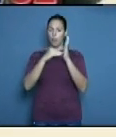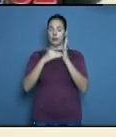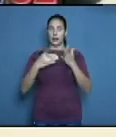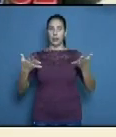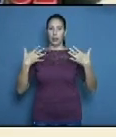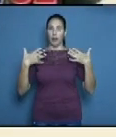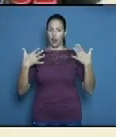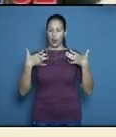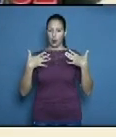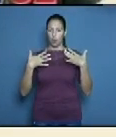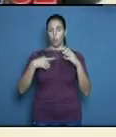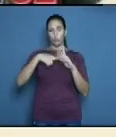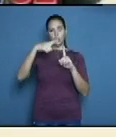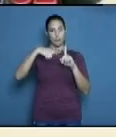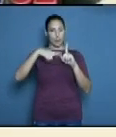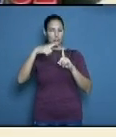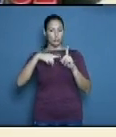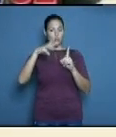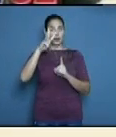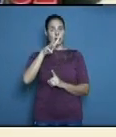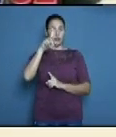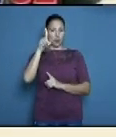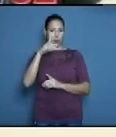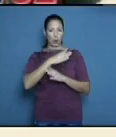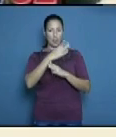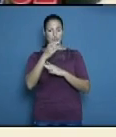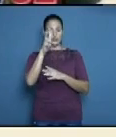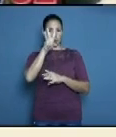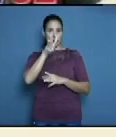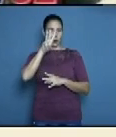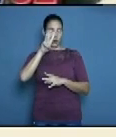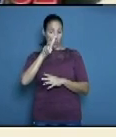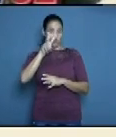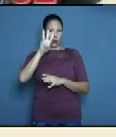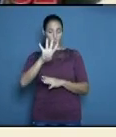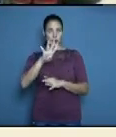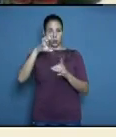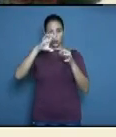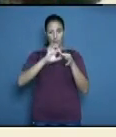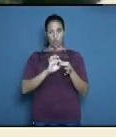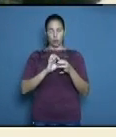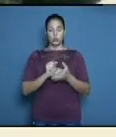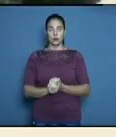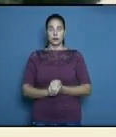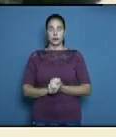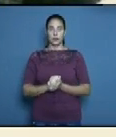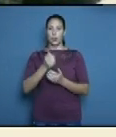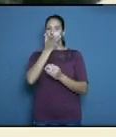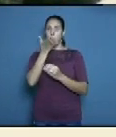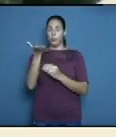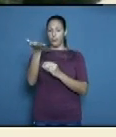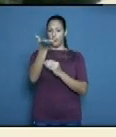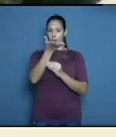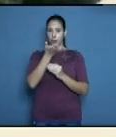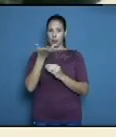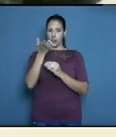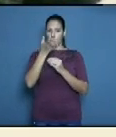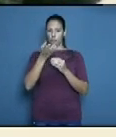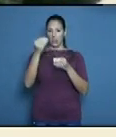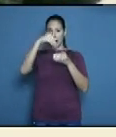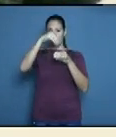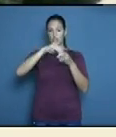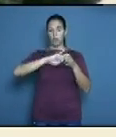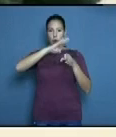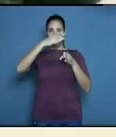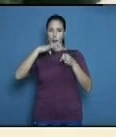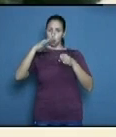máximos de temperaturas entre 31 y 34 grados Celsius. Los vientos variables débiles en el interior y las montañas en